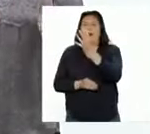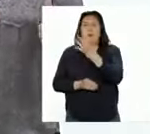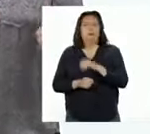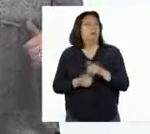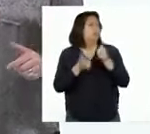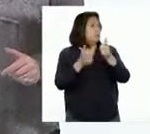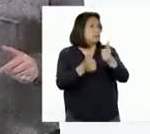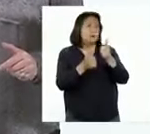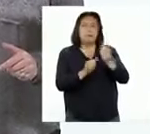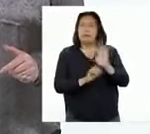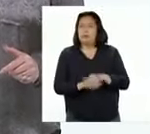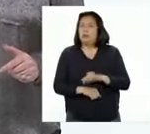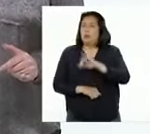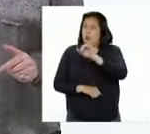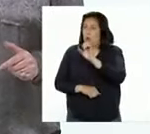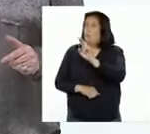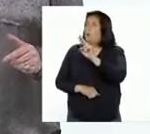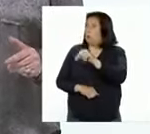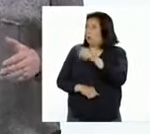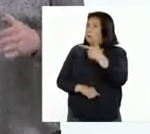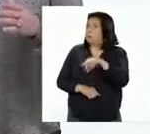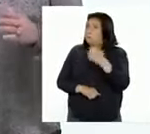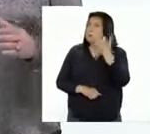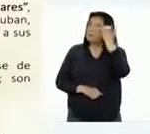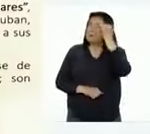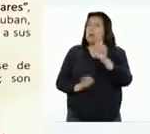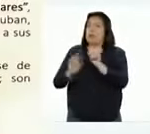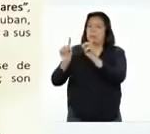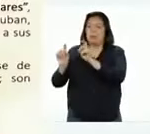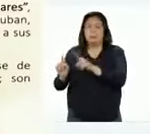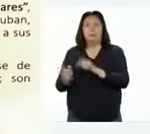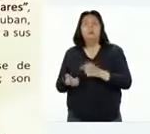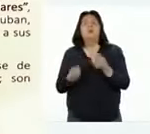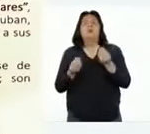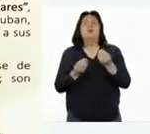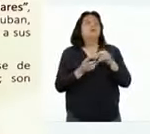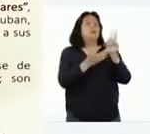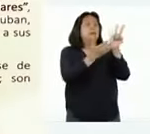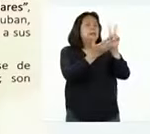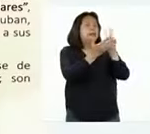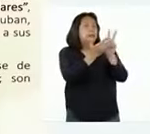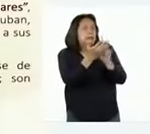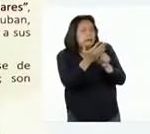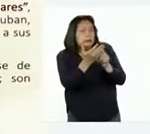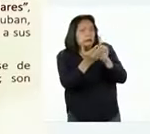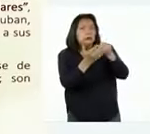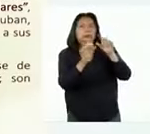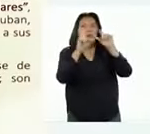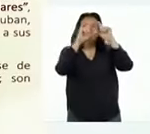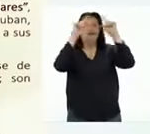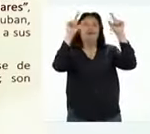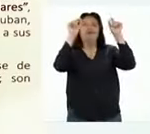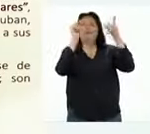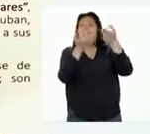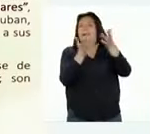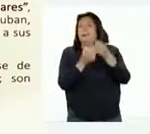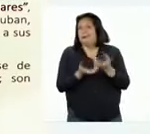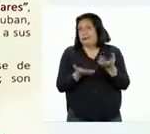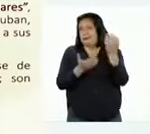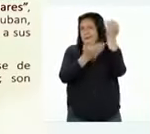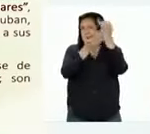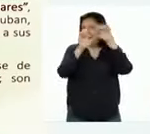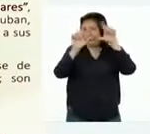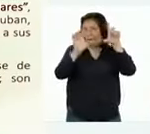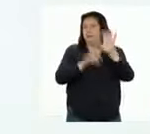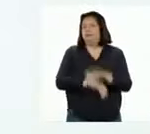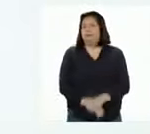¡Muy bien! Juan ha planteado la pregunta a partir de la lectura de la parte superior de la infografía.